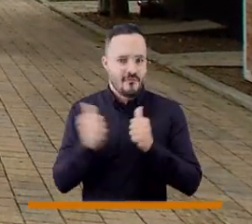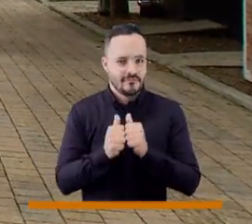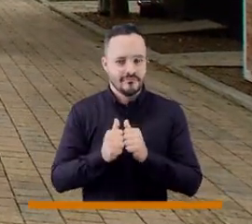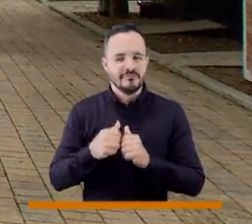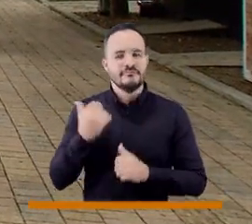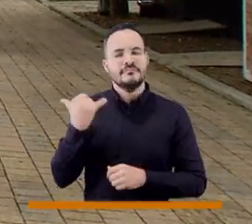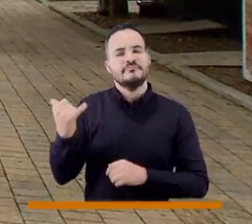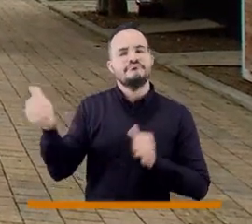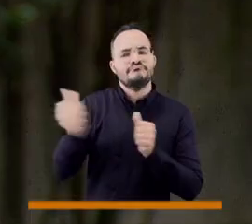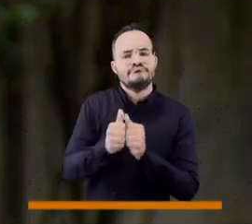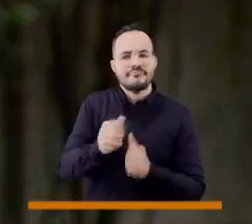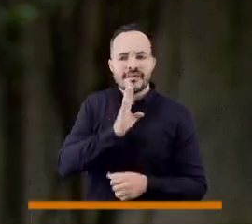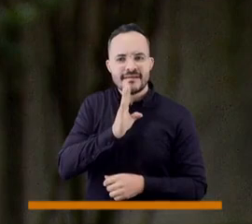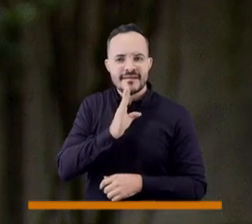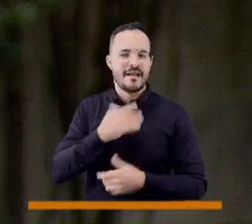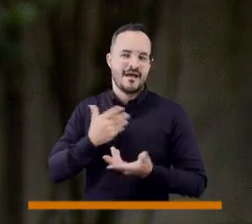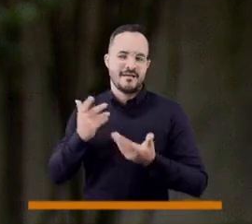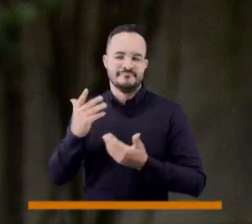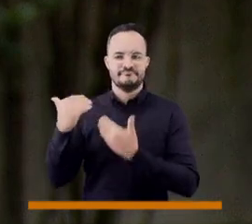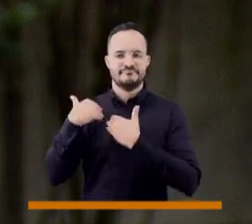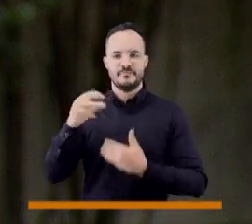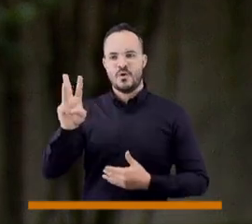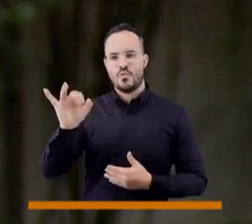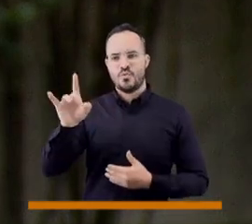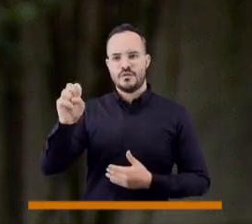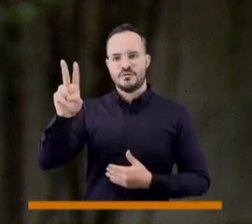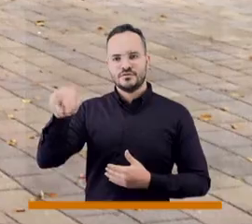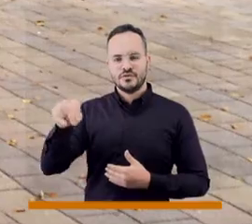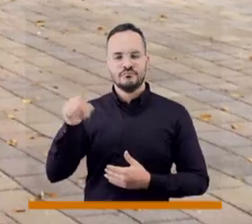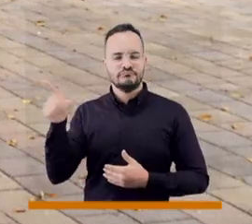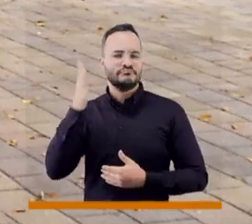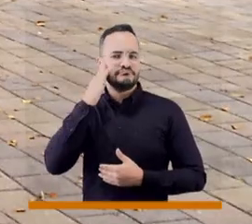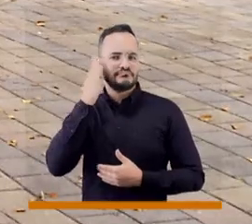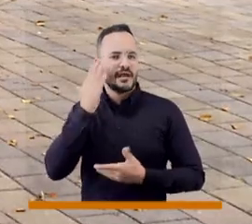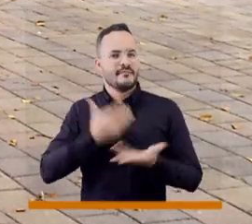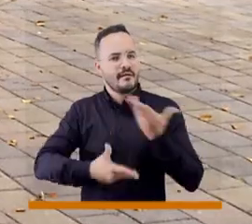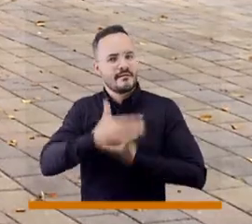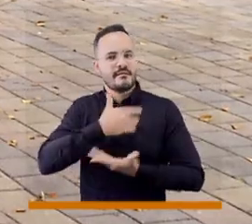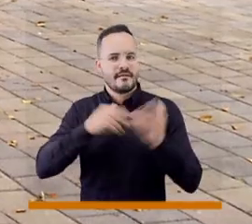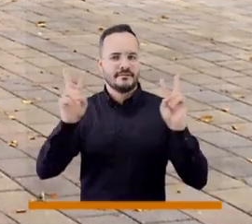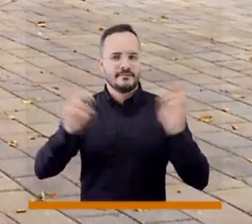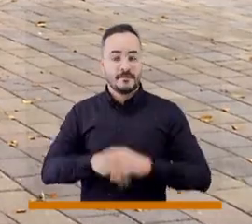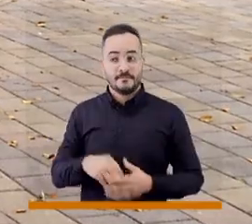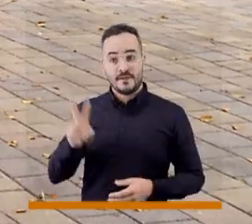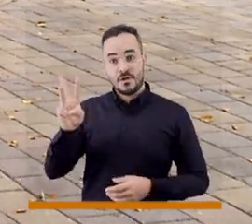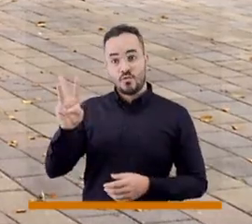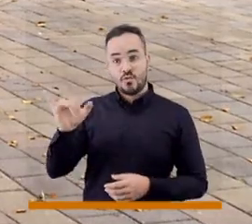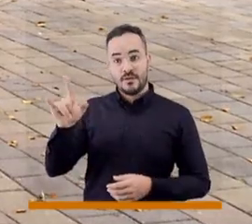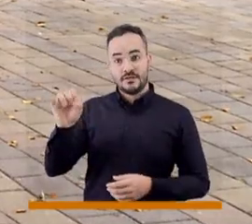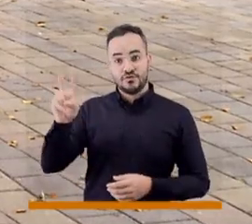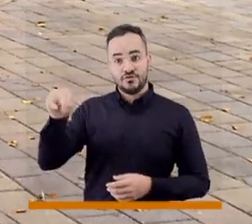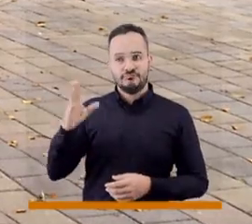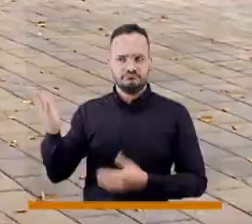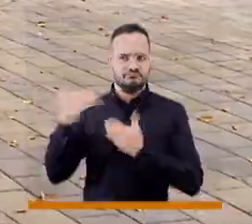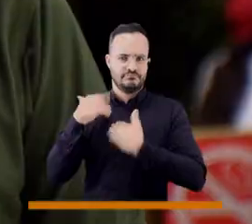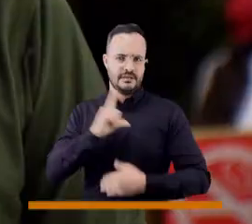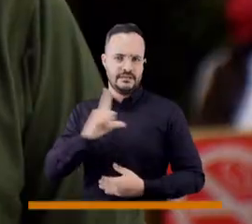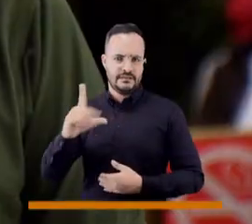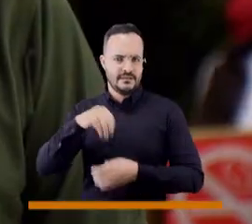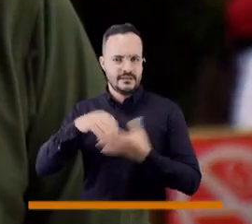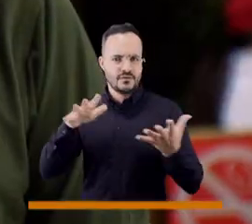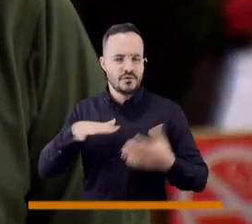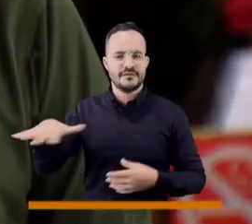preparada para seguirnos contando acerca de este tema. Estamos con Wilson Calle Franco, Wilson, bienvenido, él es líder de San